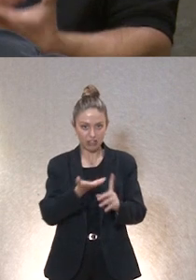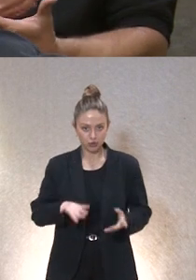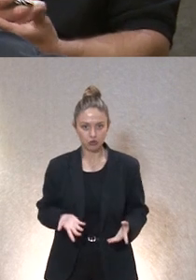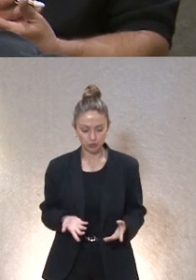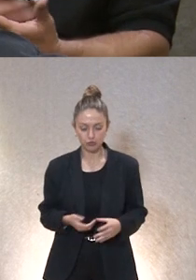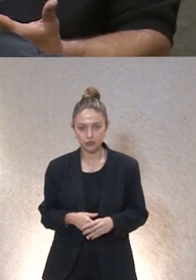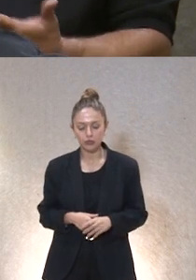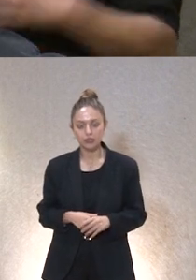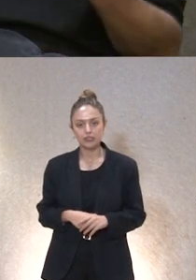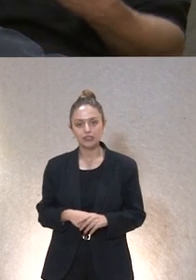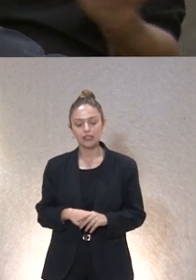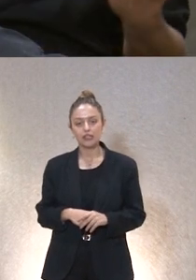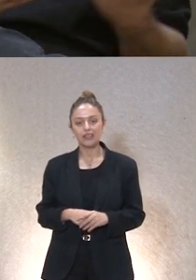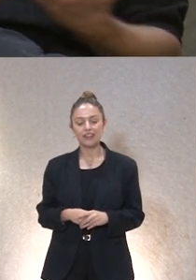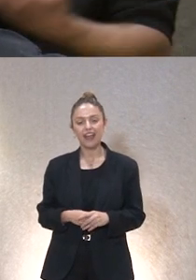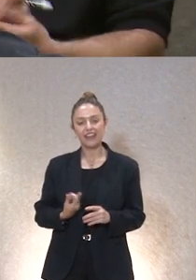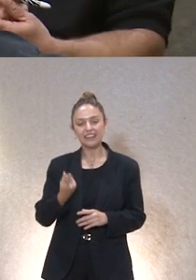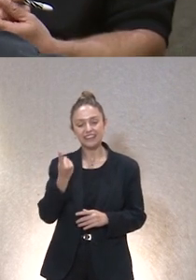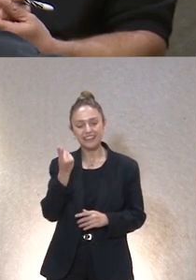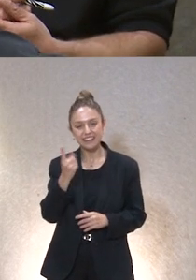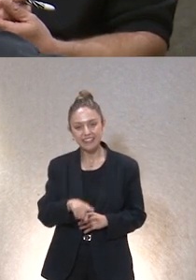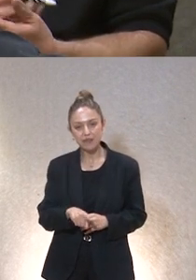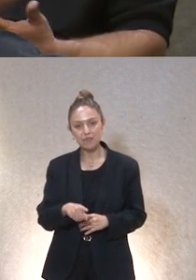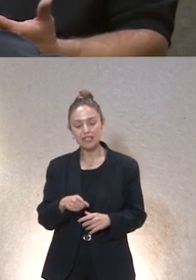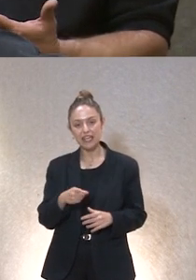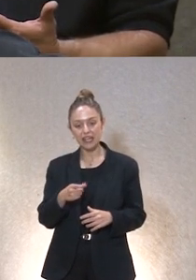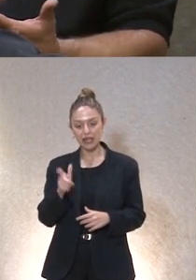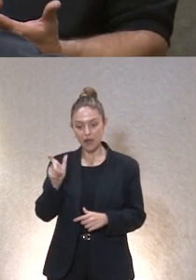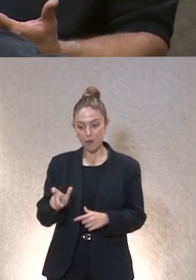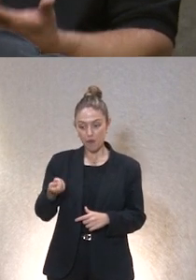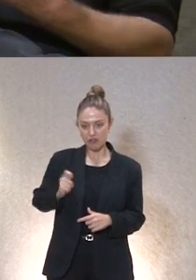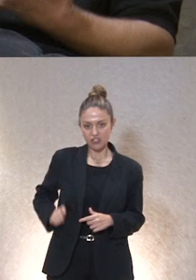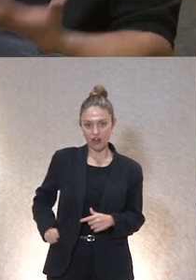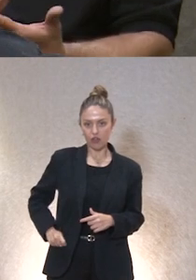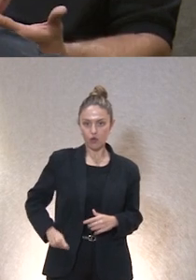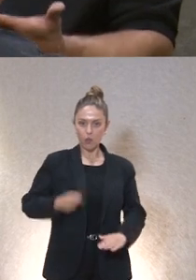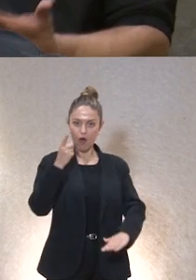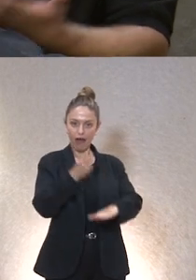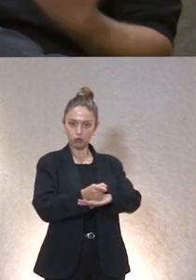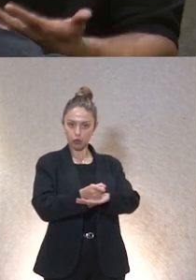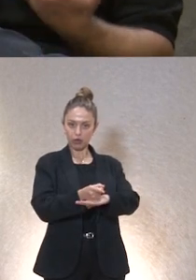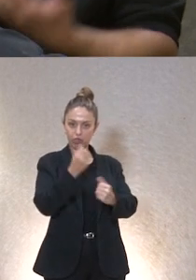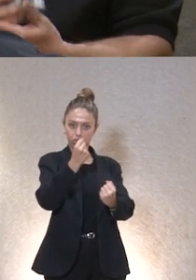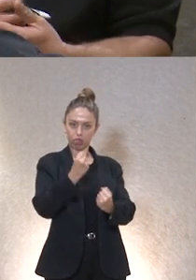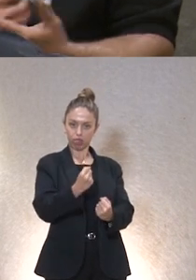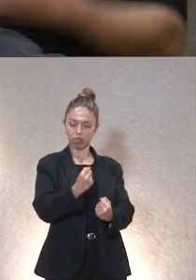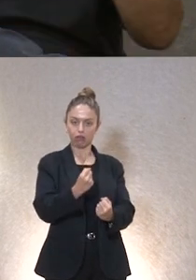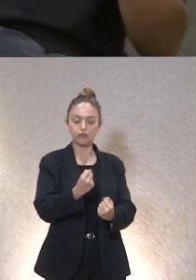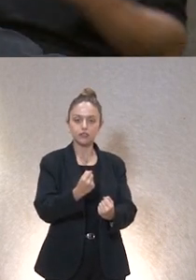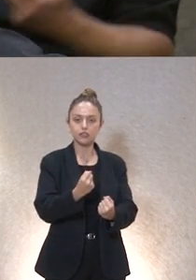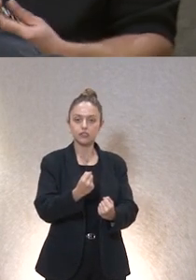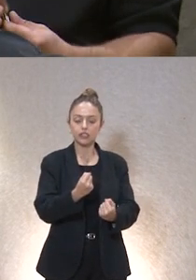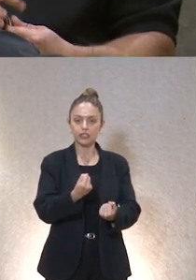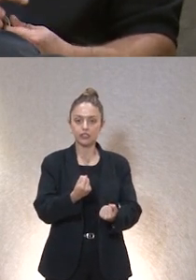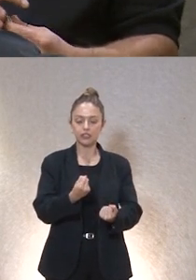hay también como una tendencia o había una tendencia ¿no? de trabajar desde la autoridad ¿no? no hablo ya de mi entidad sino ¿no? de dónde